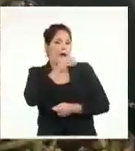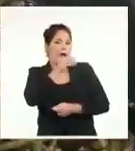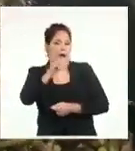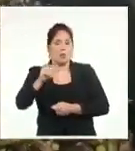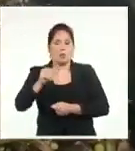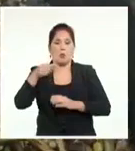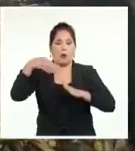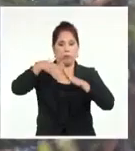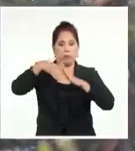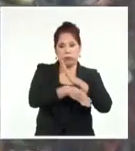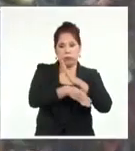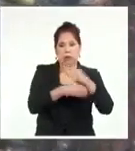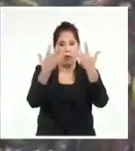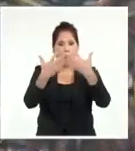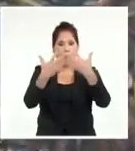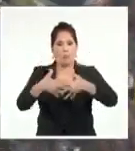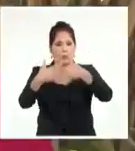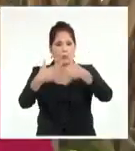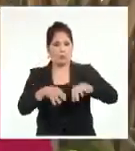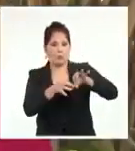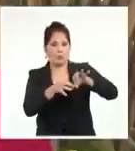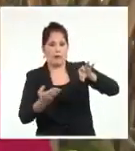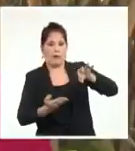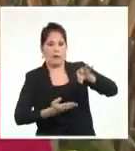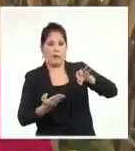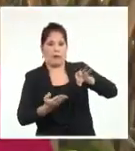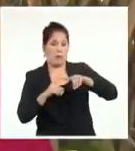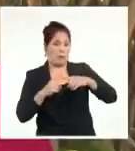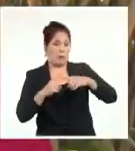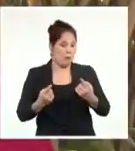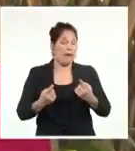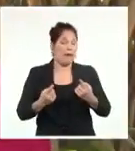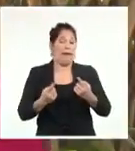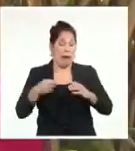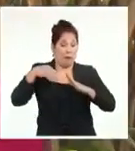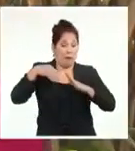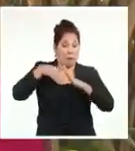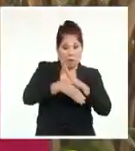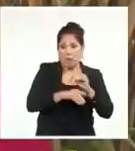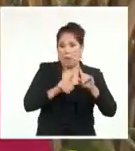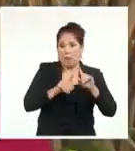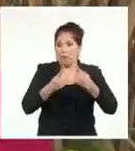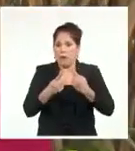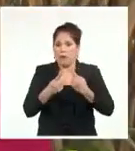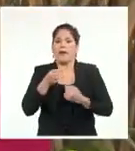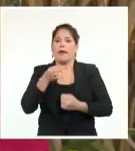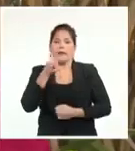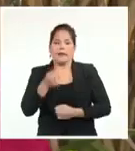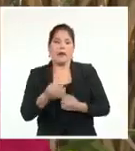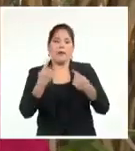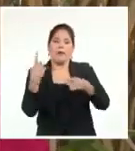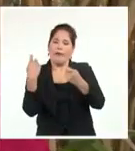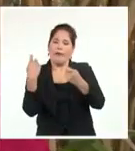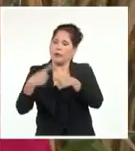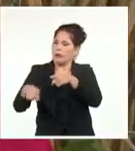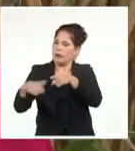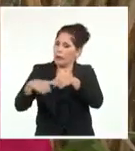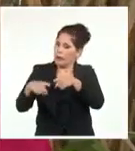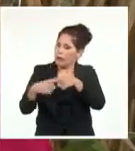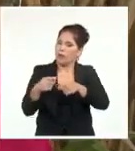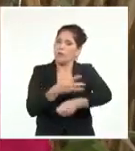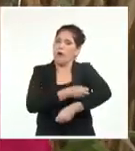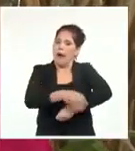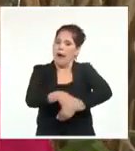declive de la producción de caña. El decrecimiento está marcado, como antes decía, en la falta de recursos, de nutrición,